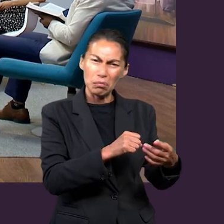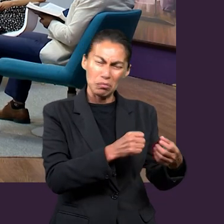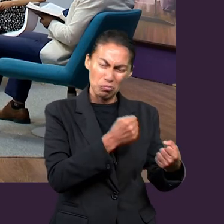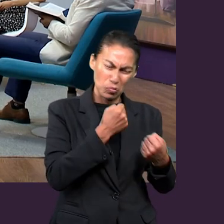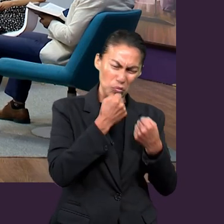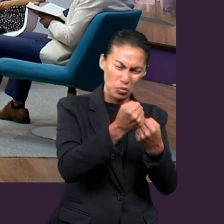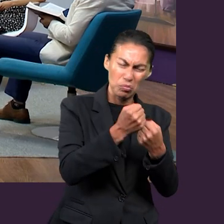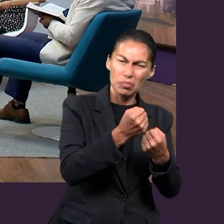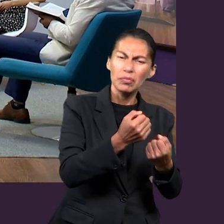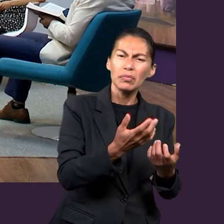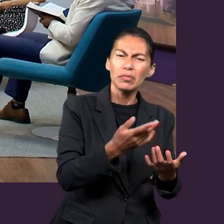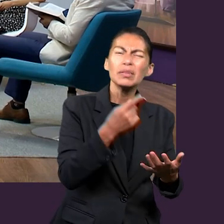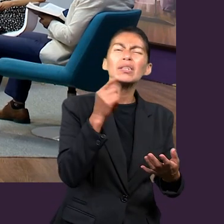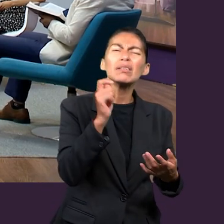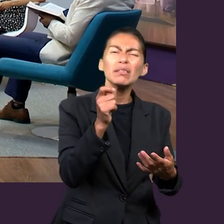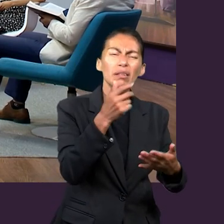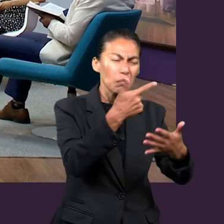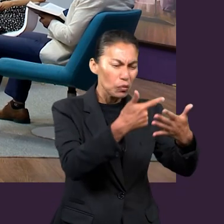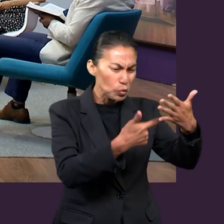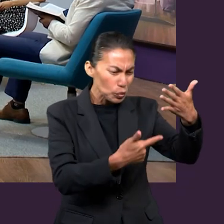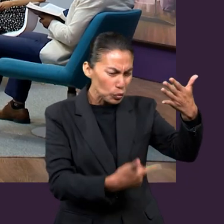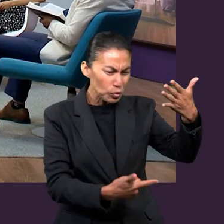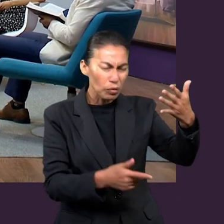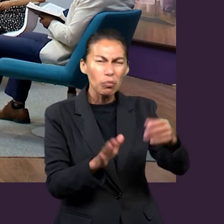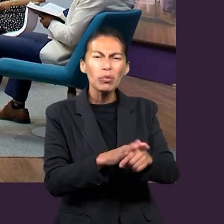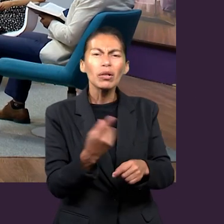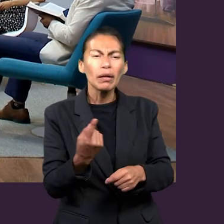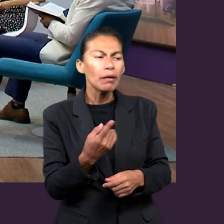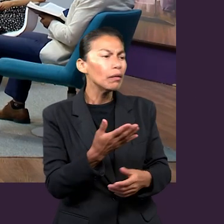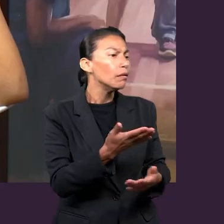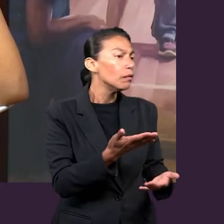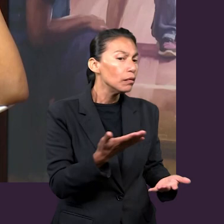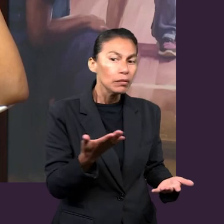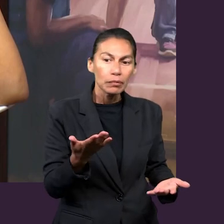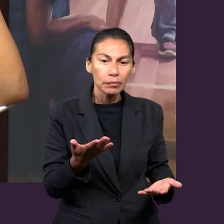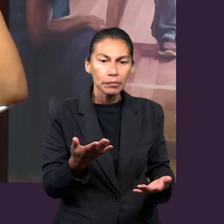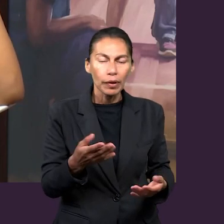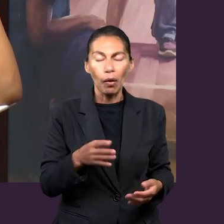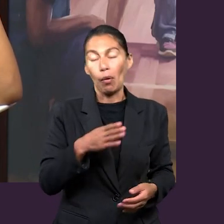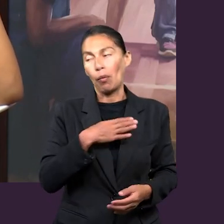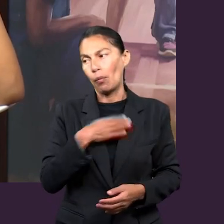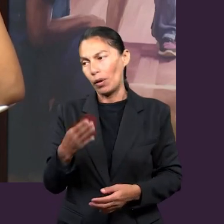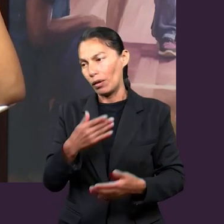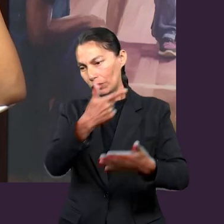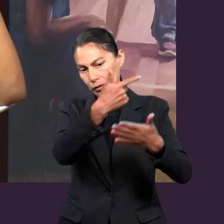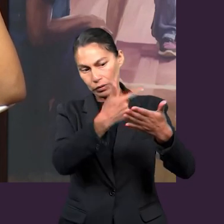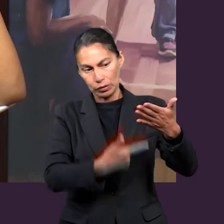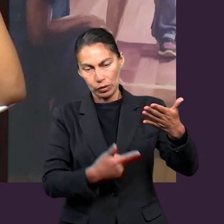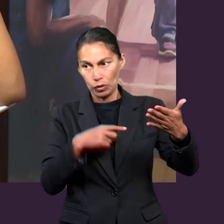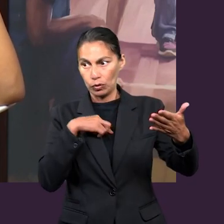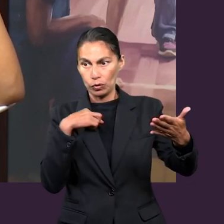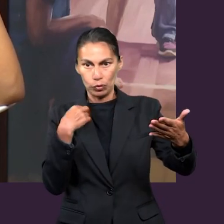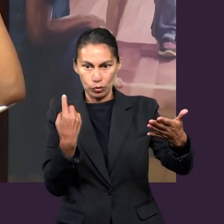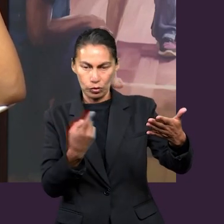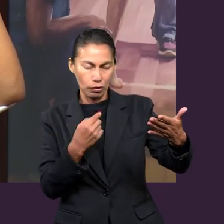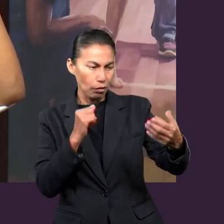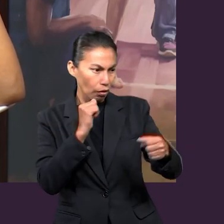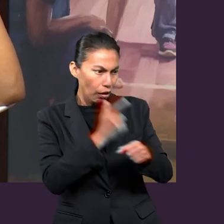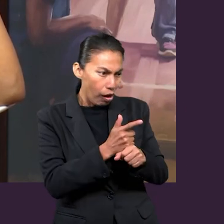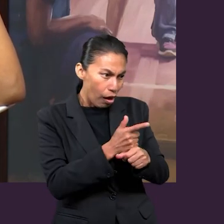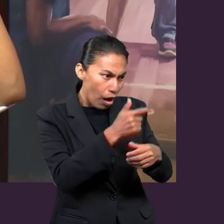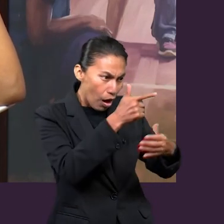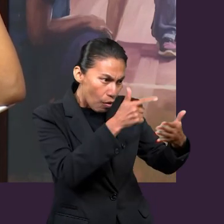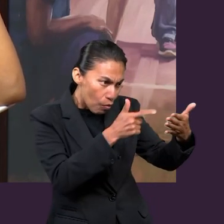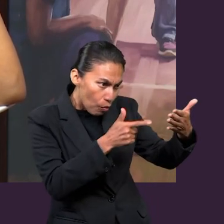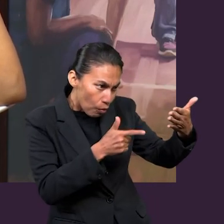identifica? ¿Por qué los enumera? No sé, Ismari. Los enumera para que podamos identificarlos. Muy bien. No son tres